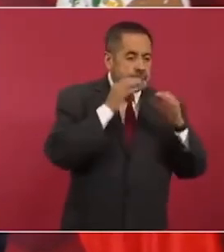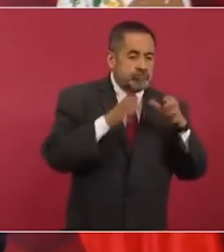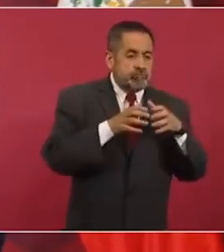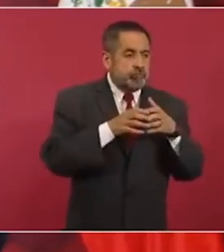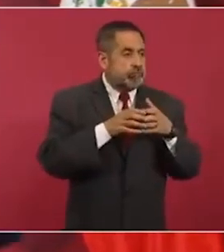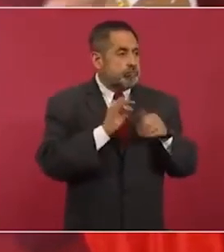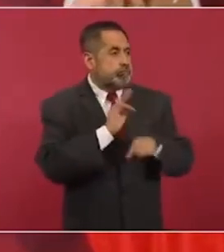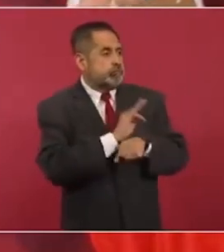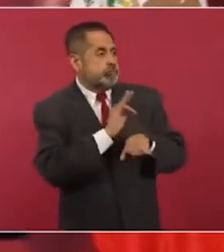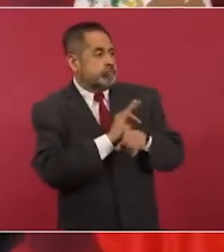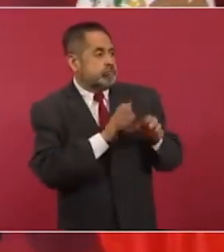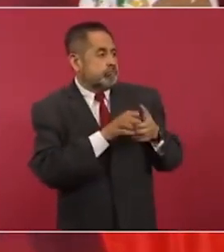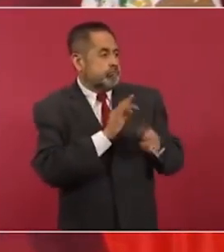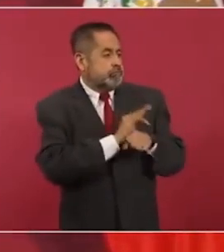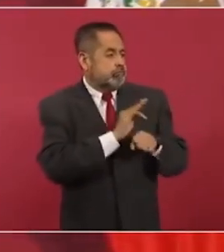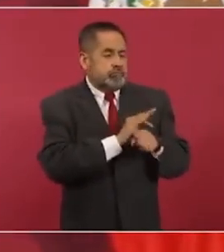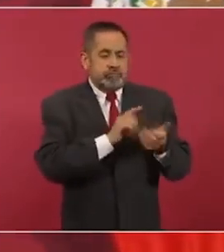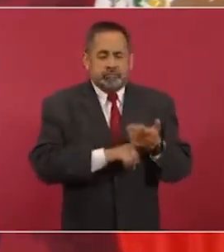cúpula porque así está